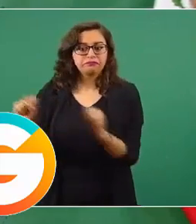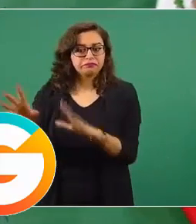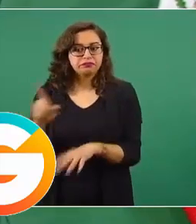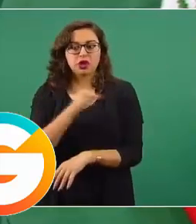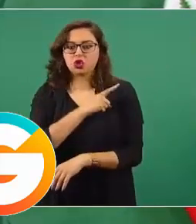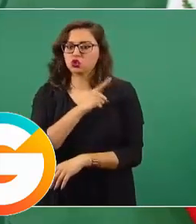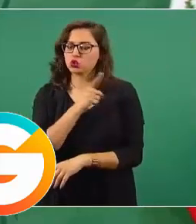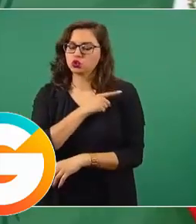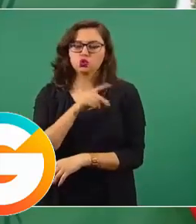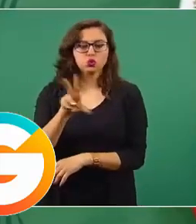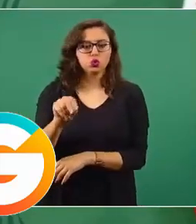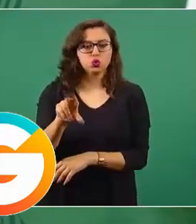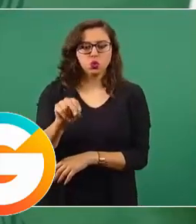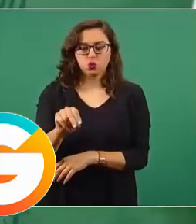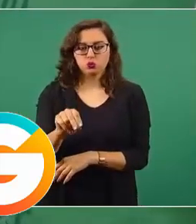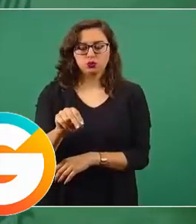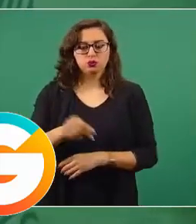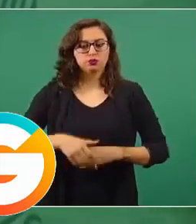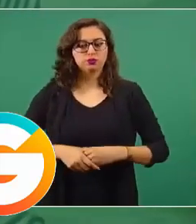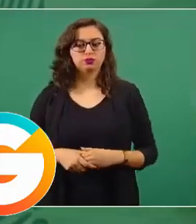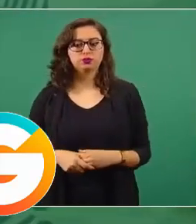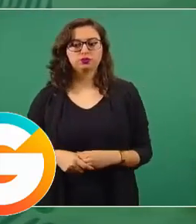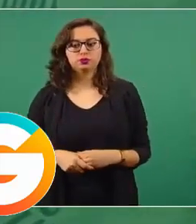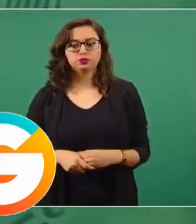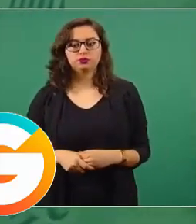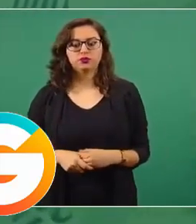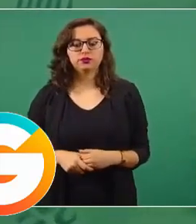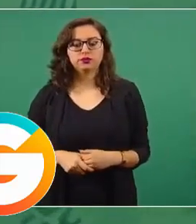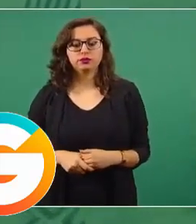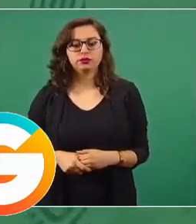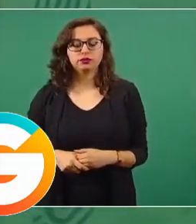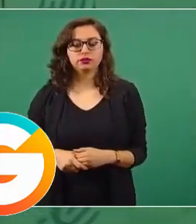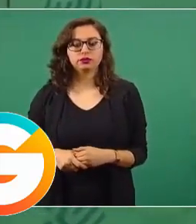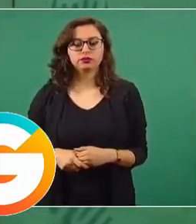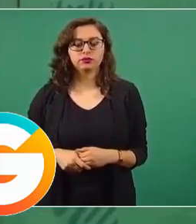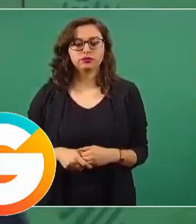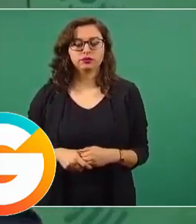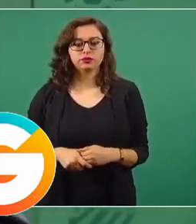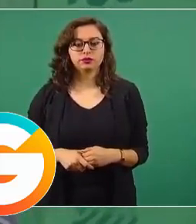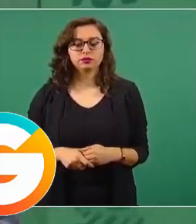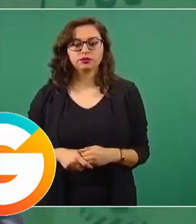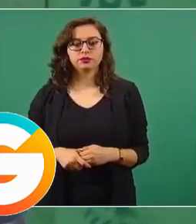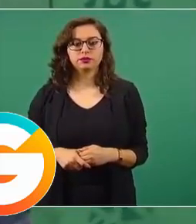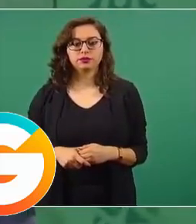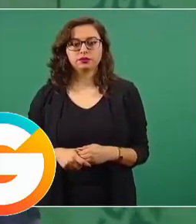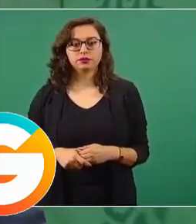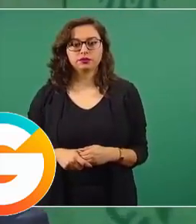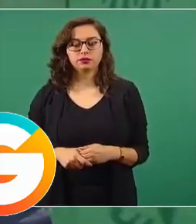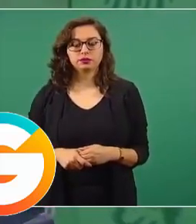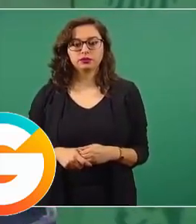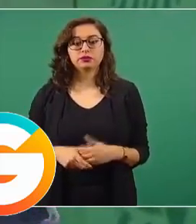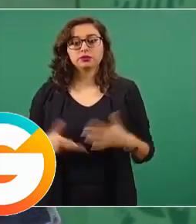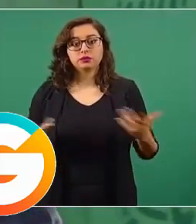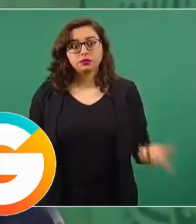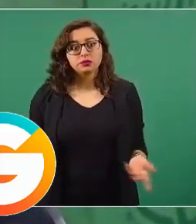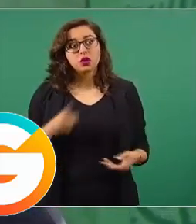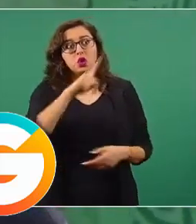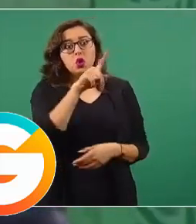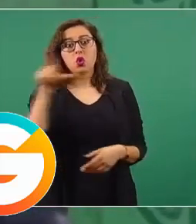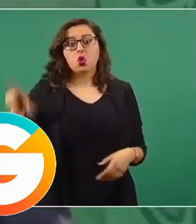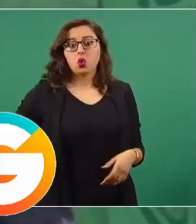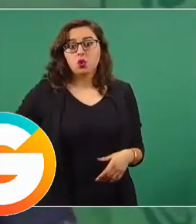Si es necesario y lo solicitan los gobiernos